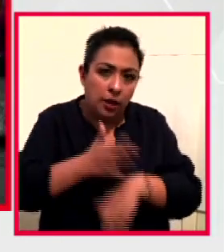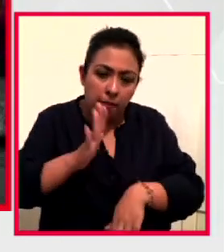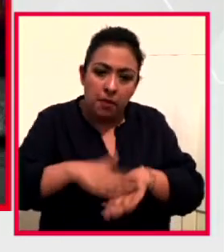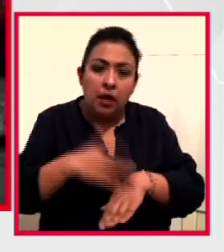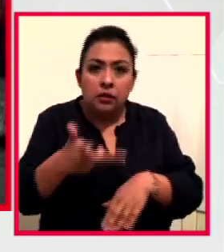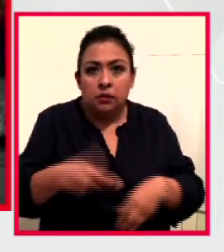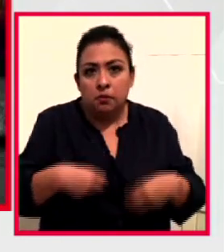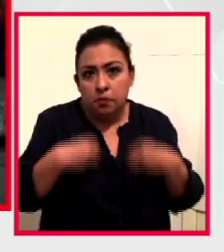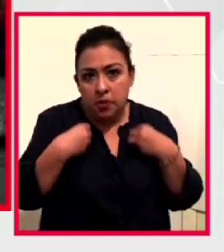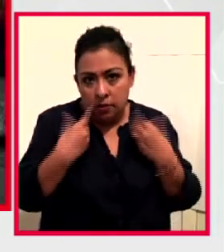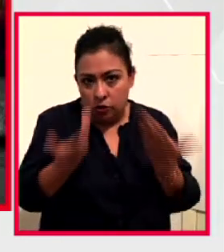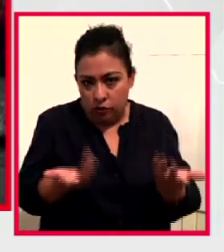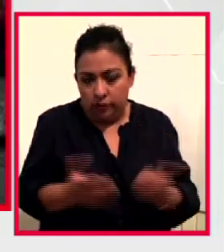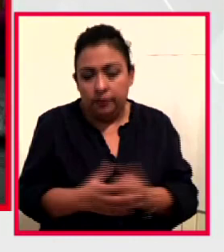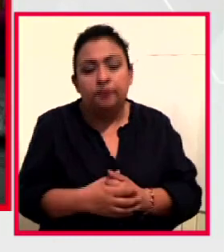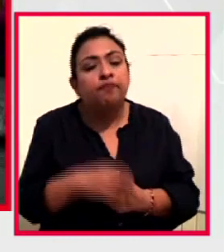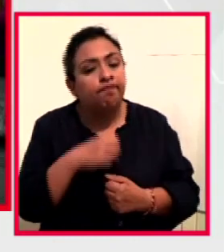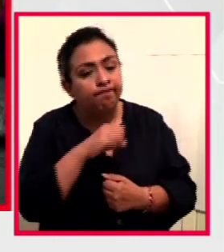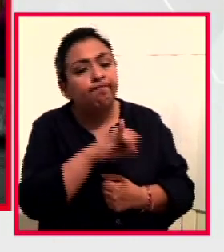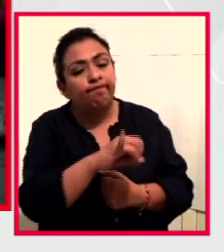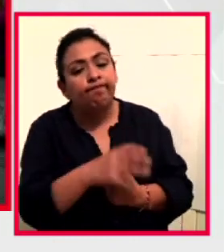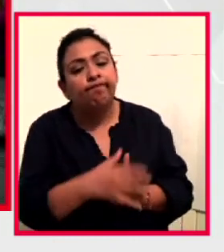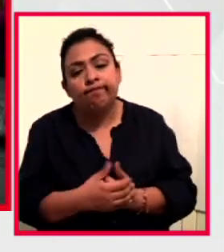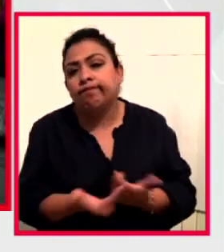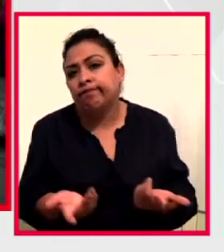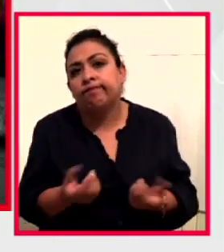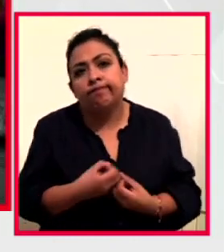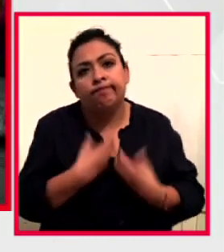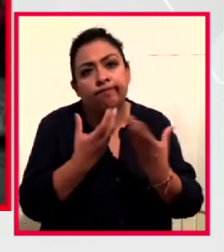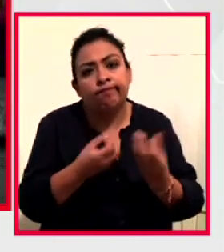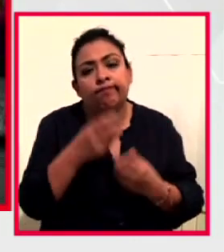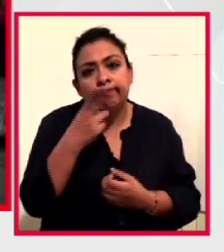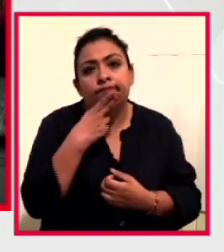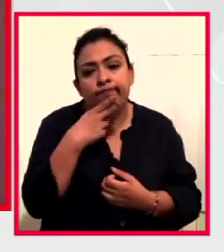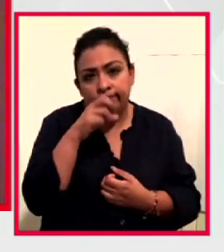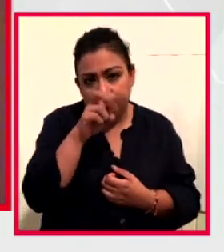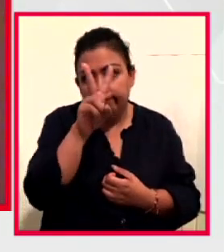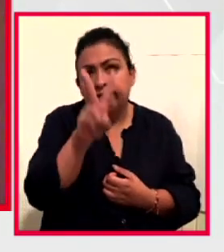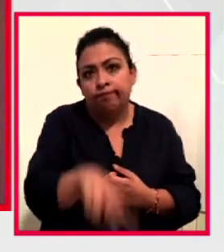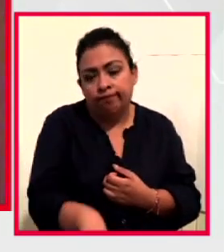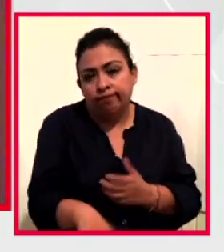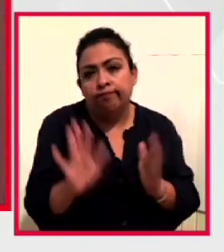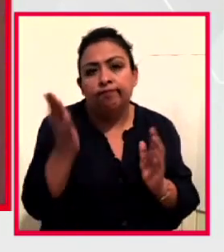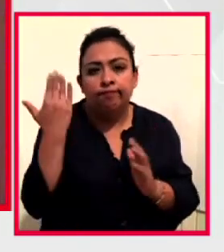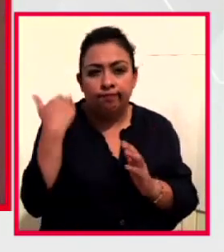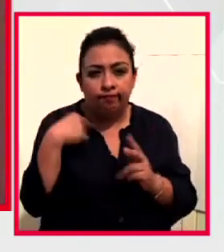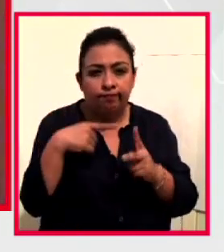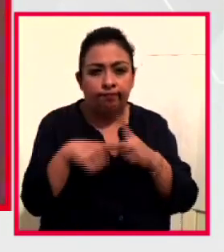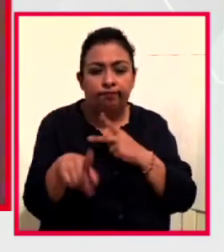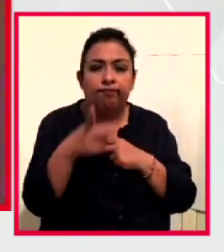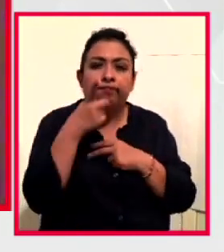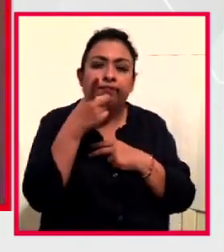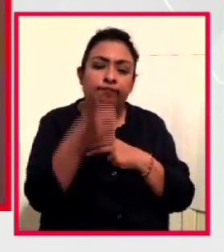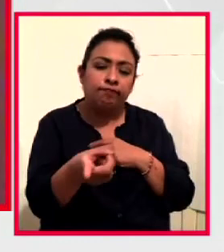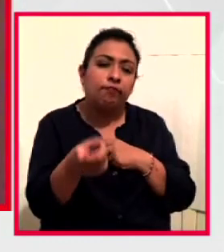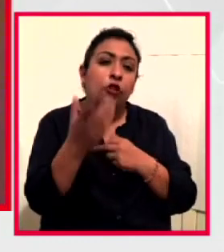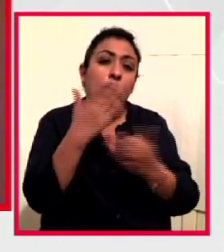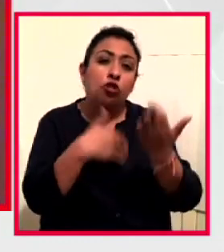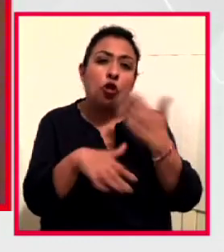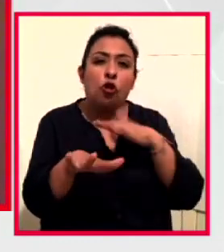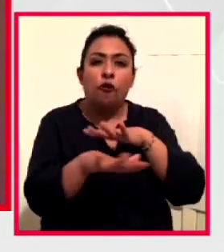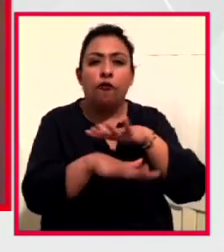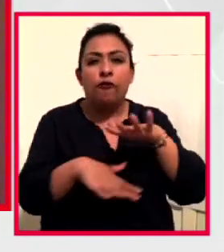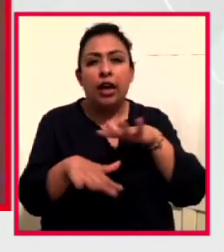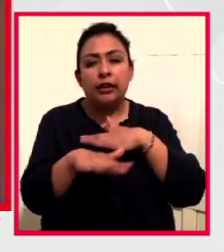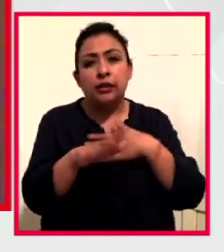vivos, Asunción. Sí, hablar sirve, la verdad es que decíamos al principio, bueno, todo lo que hay de base es